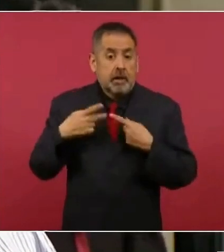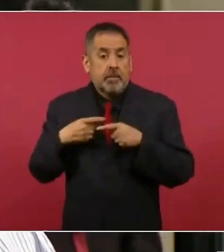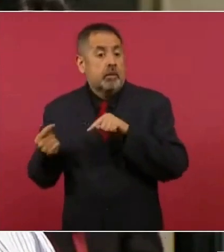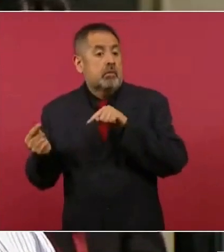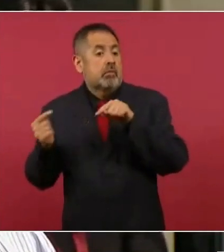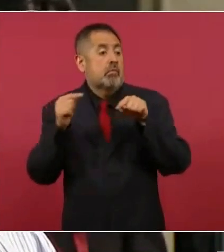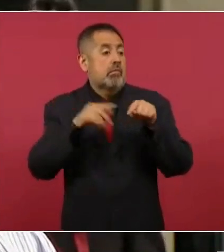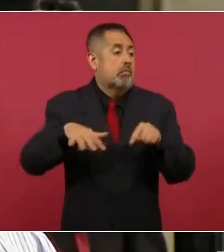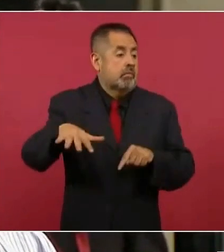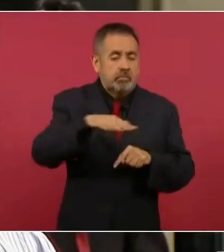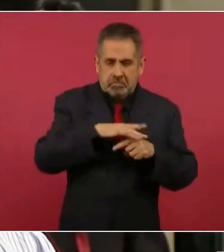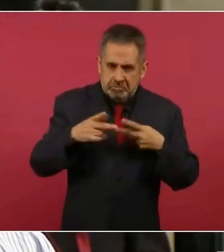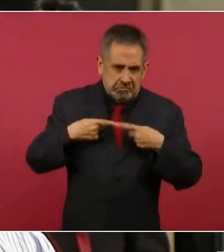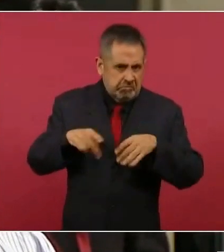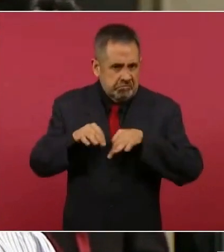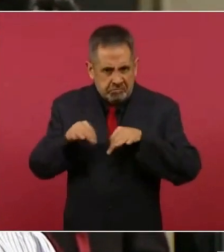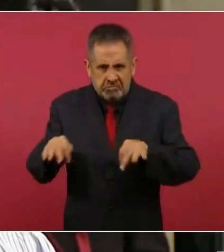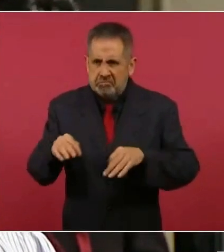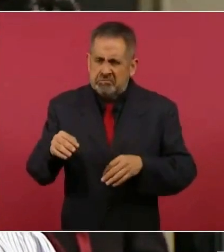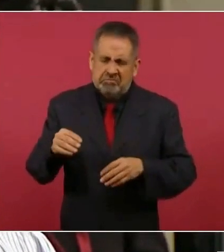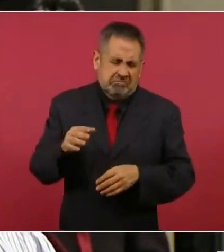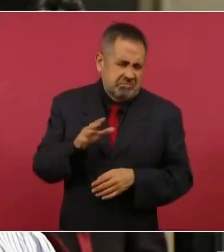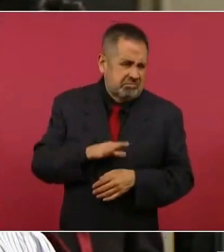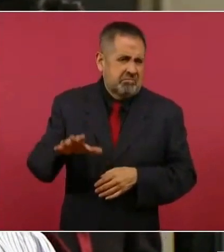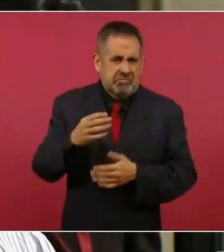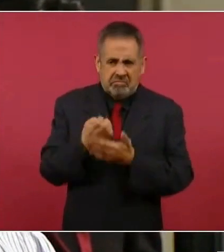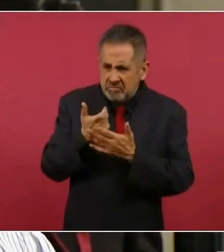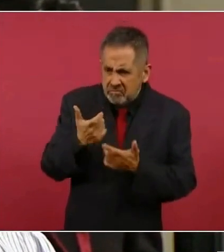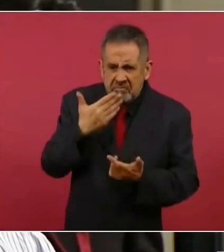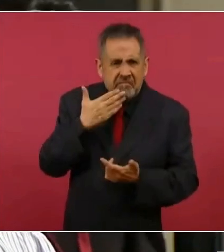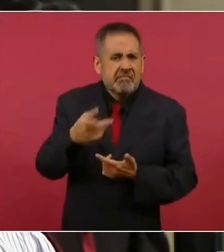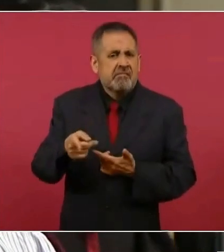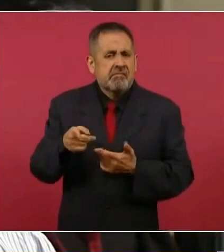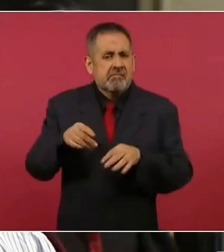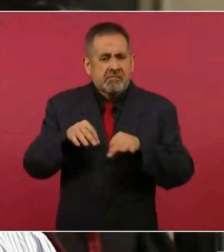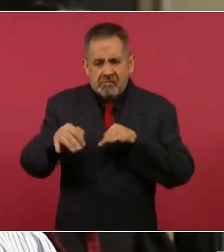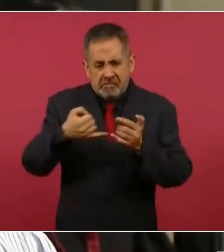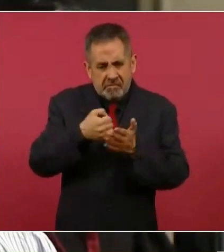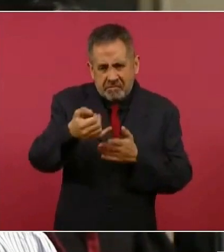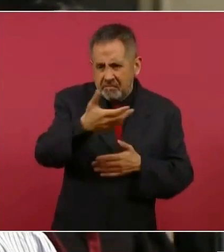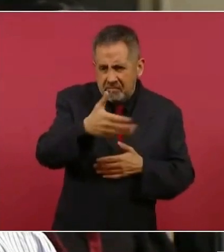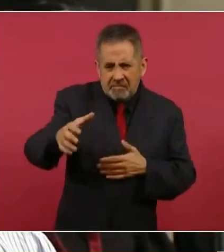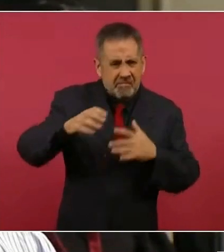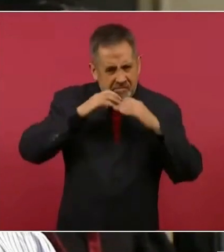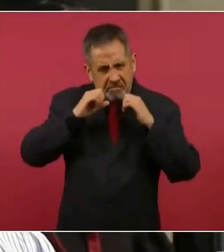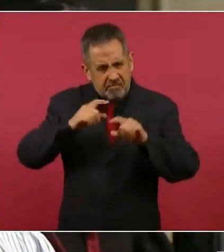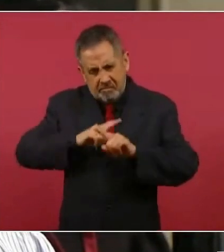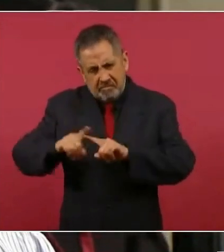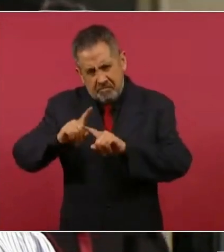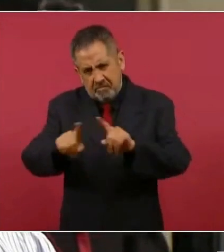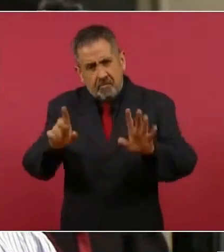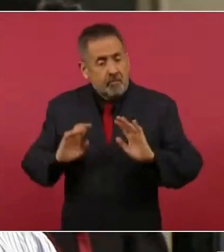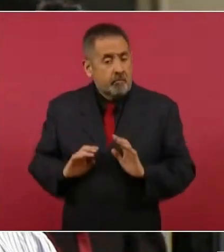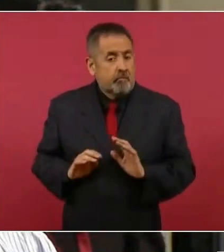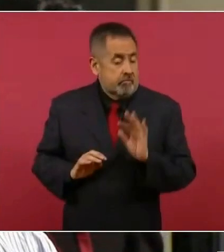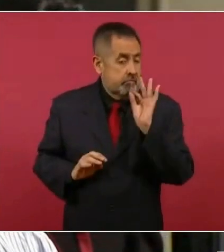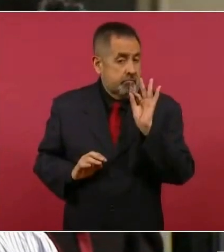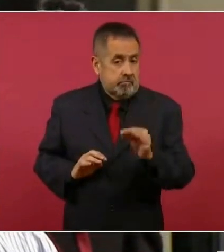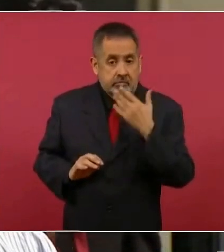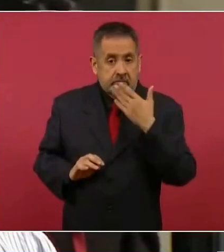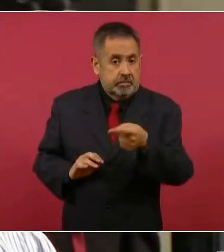preciosa de Choice, trabajadora, grande en economía, en lo que es agricultura, ganadería y lo que es la